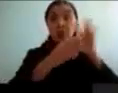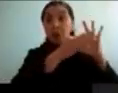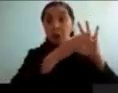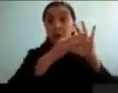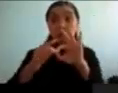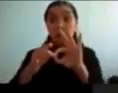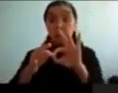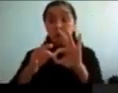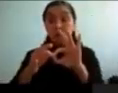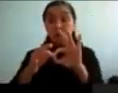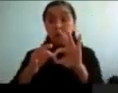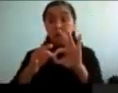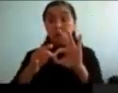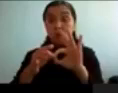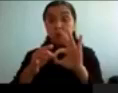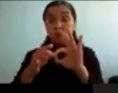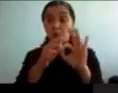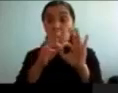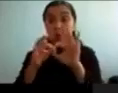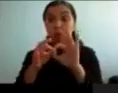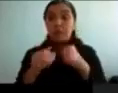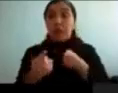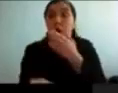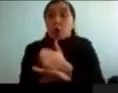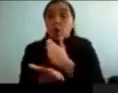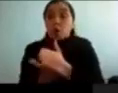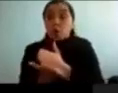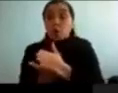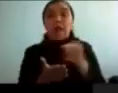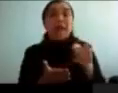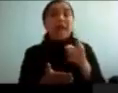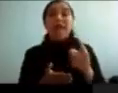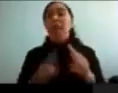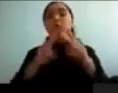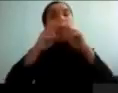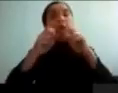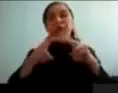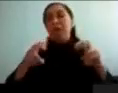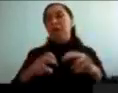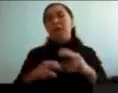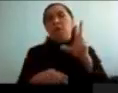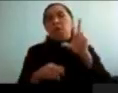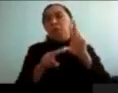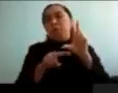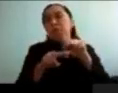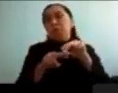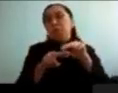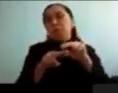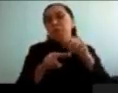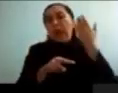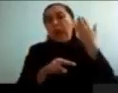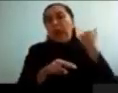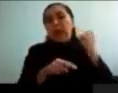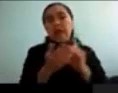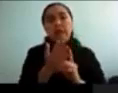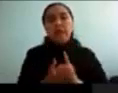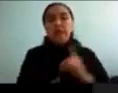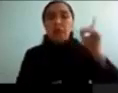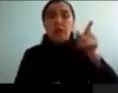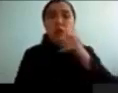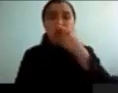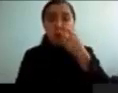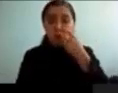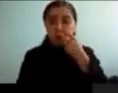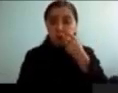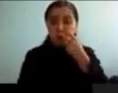nuestra conducta. Es un experimento clásico, muy antiguo, desarrollado por Posner, en los años 70, y la